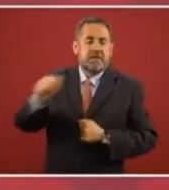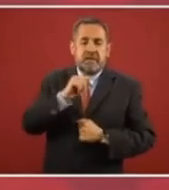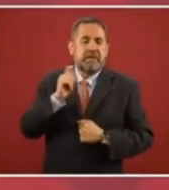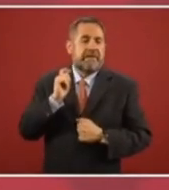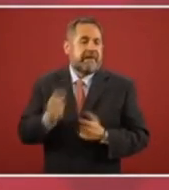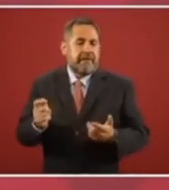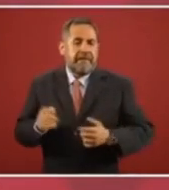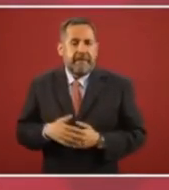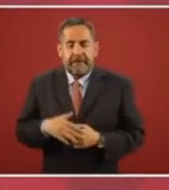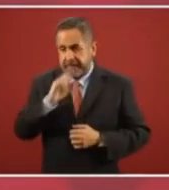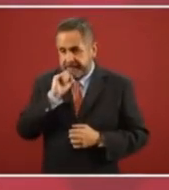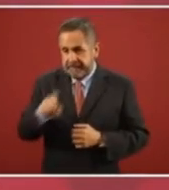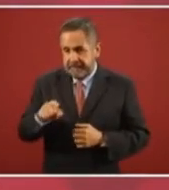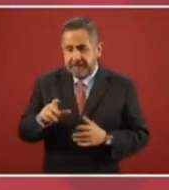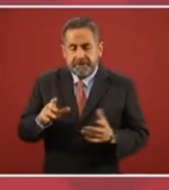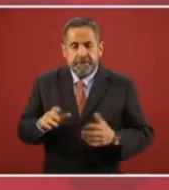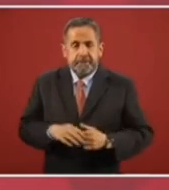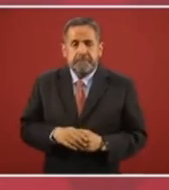tiempo